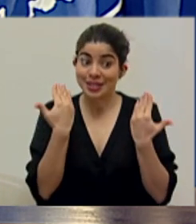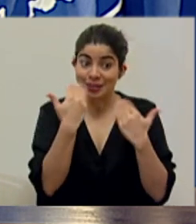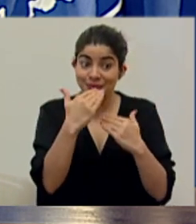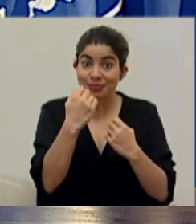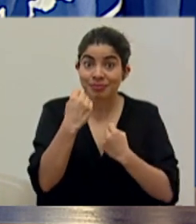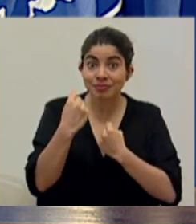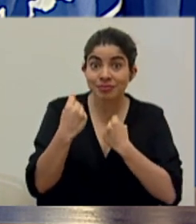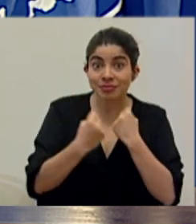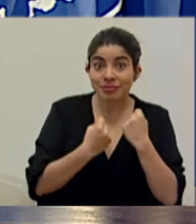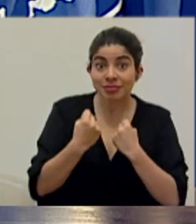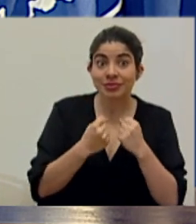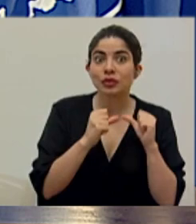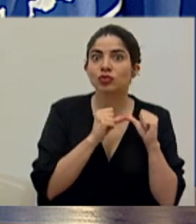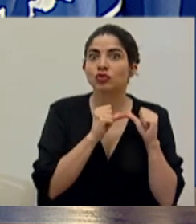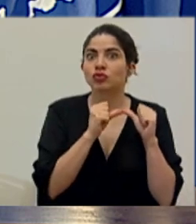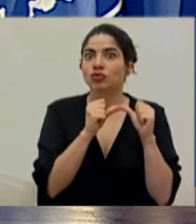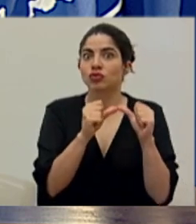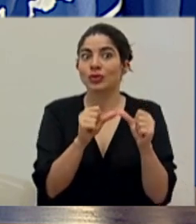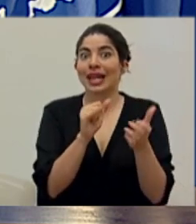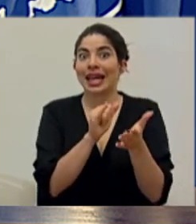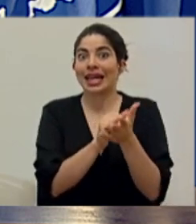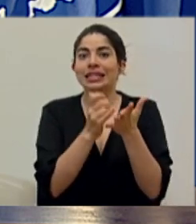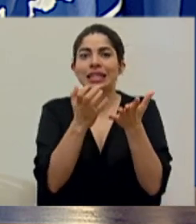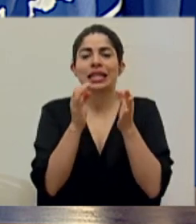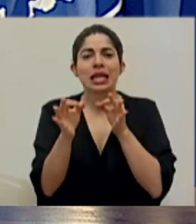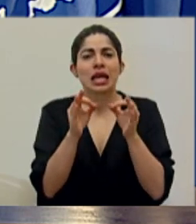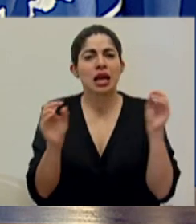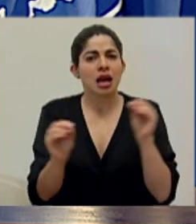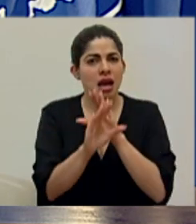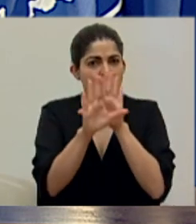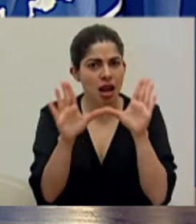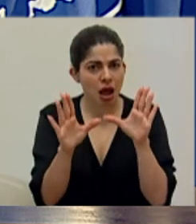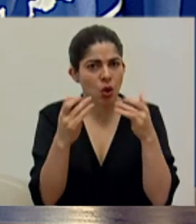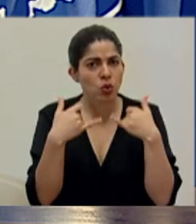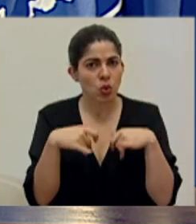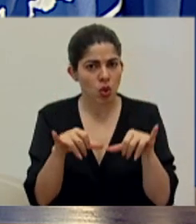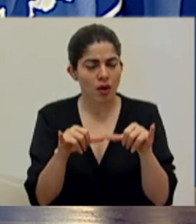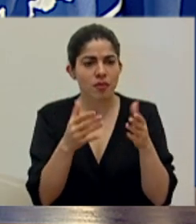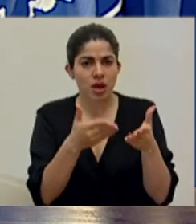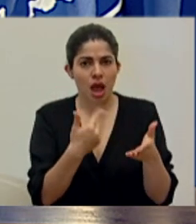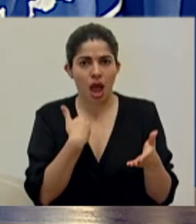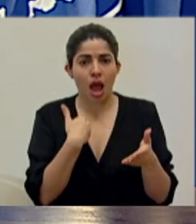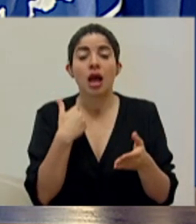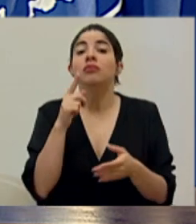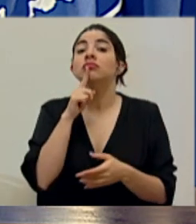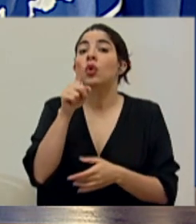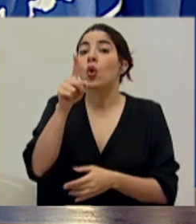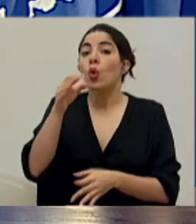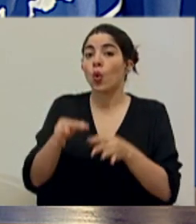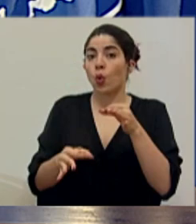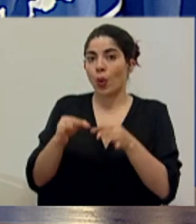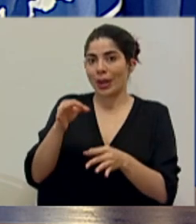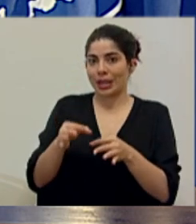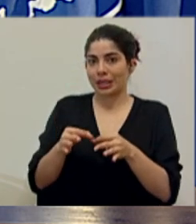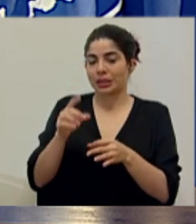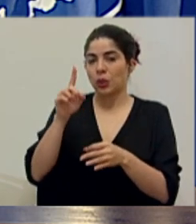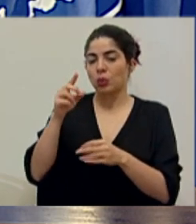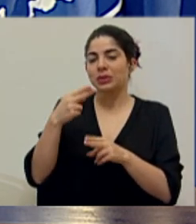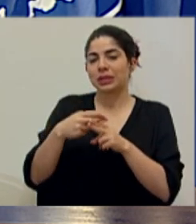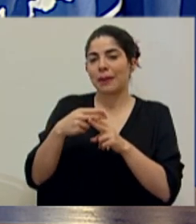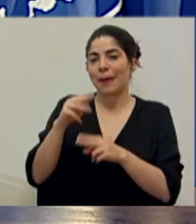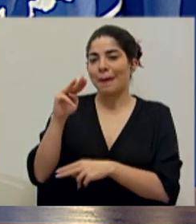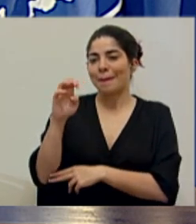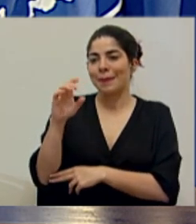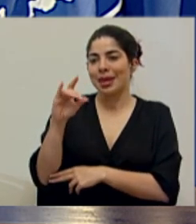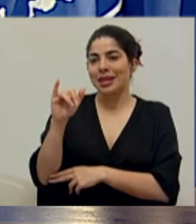sanitaria sigue vigente y eso es algo que queremos dejar claro. Es cierto que hubo una decisión de un juez, una medida cautelar que se llama,